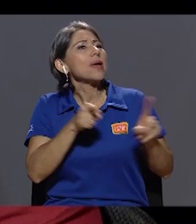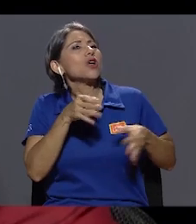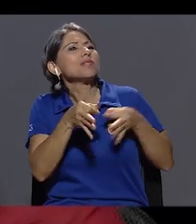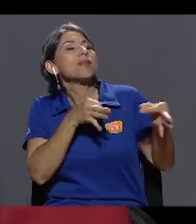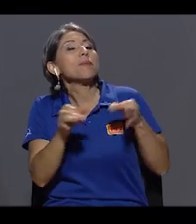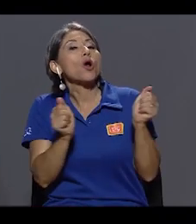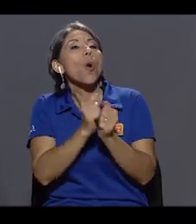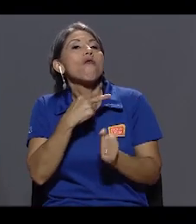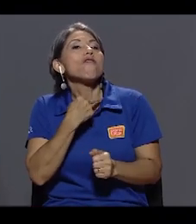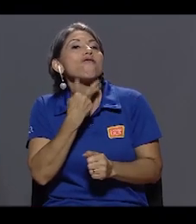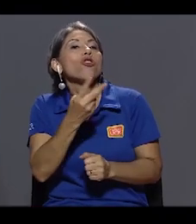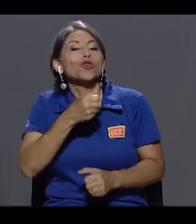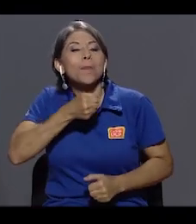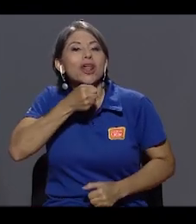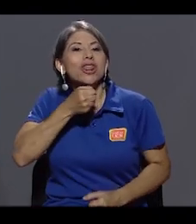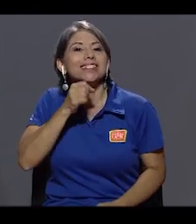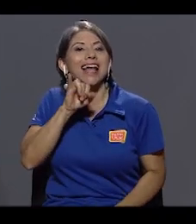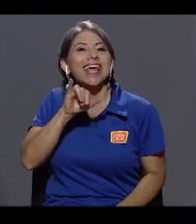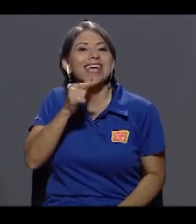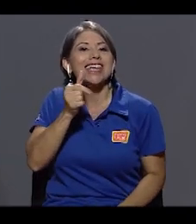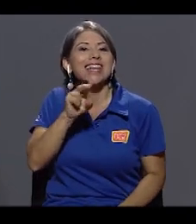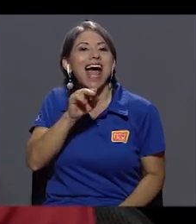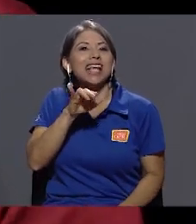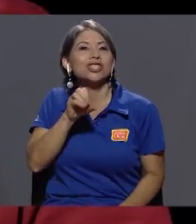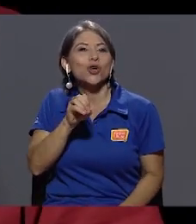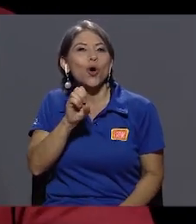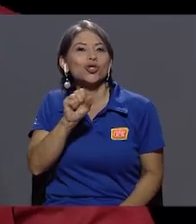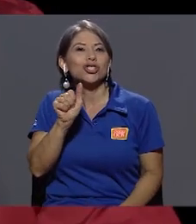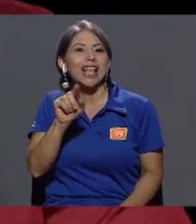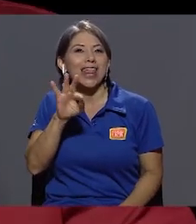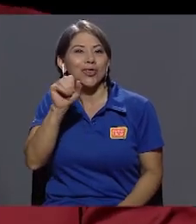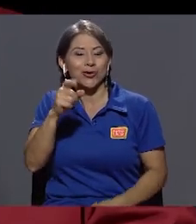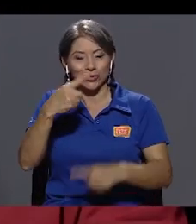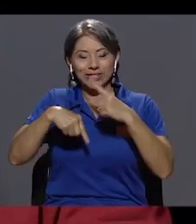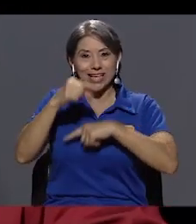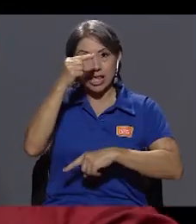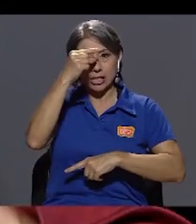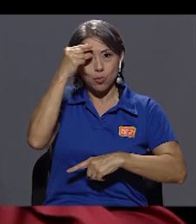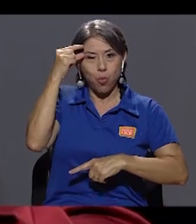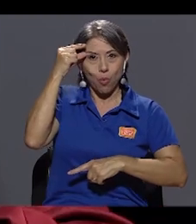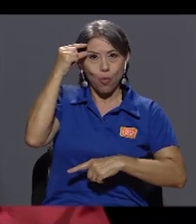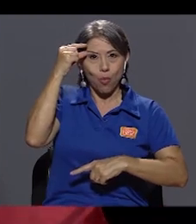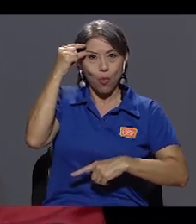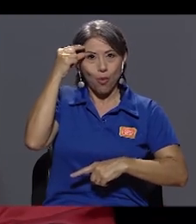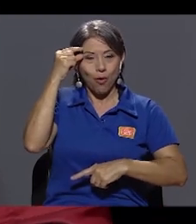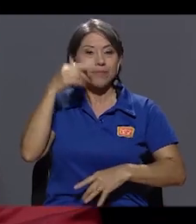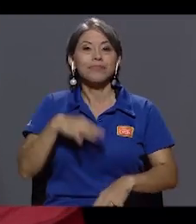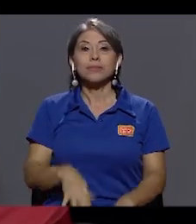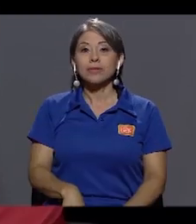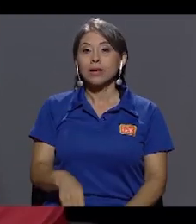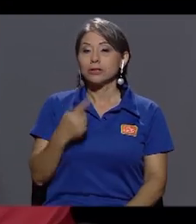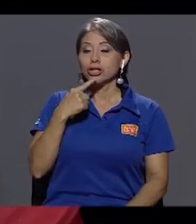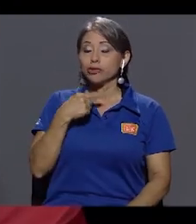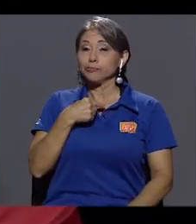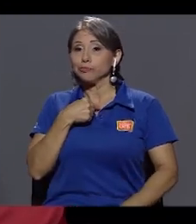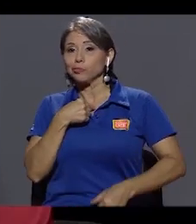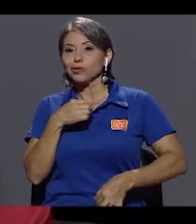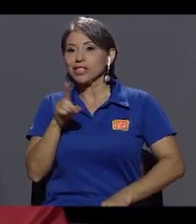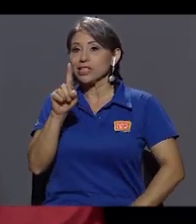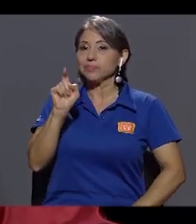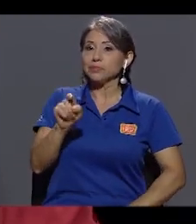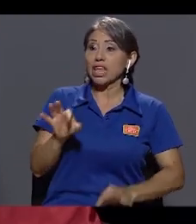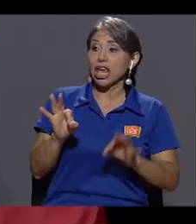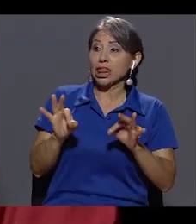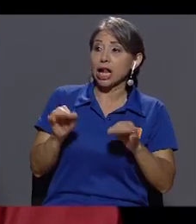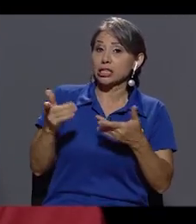explicaría Ignacio Santos. Ah, bueno. En su dosis de Norval. ¿Qué tal, señor Don